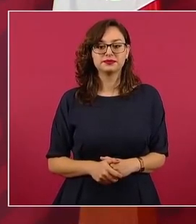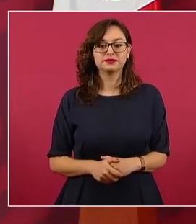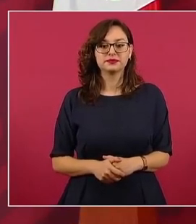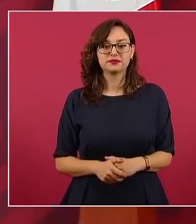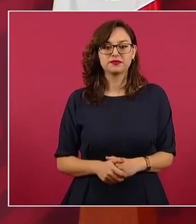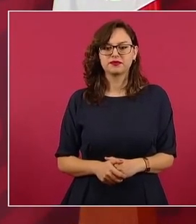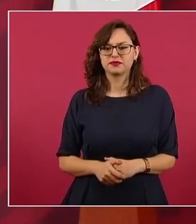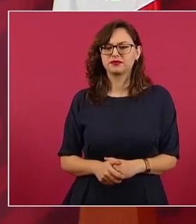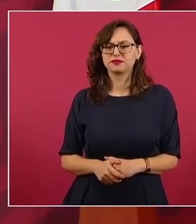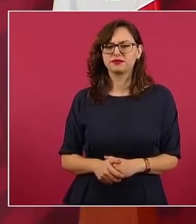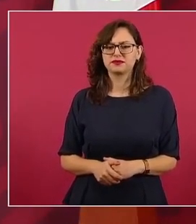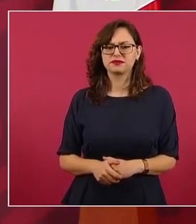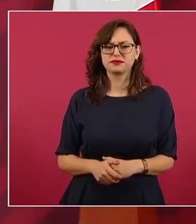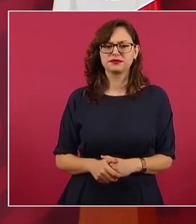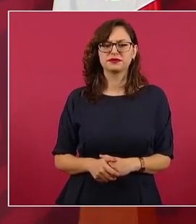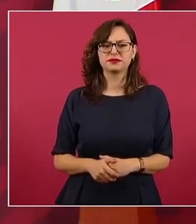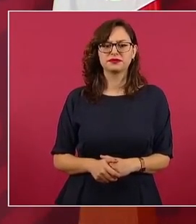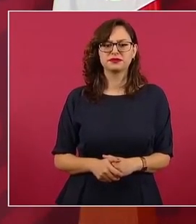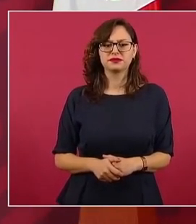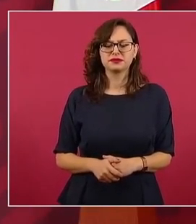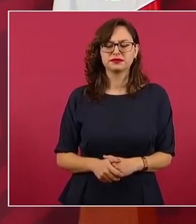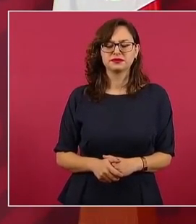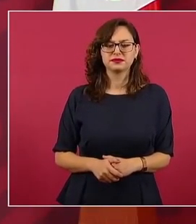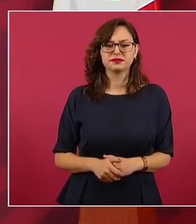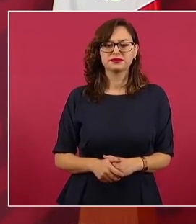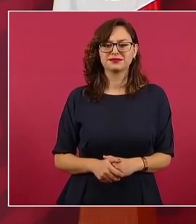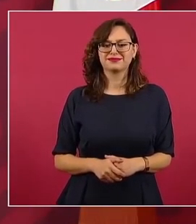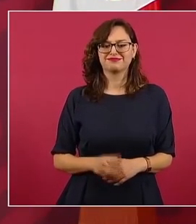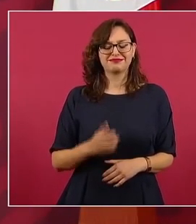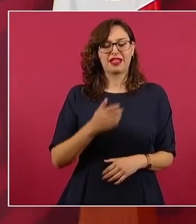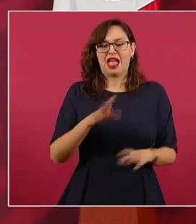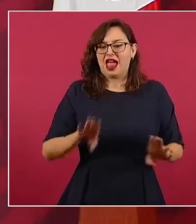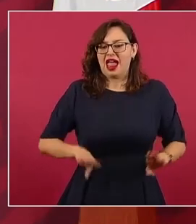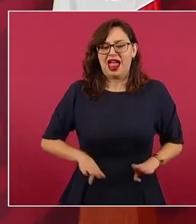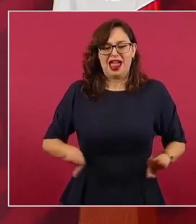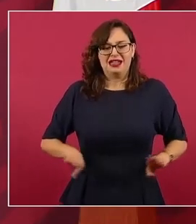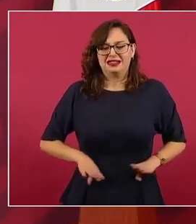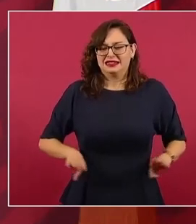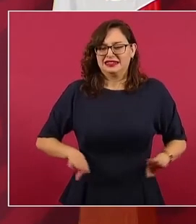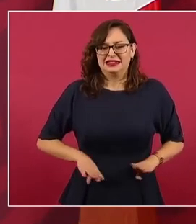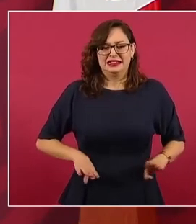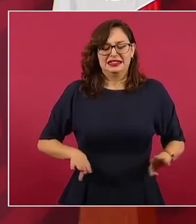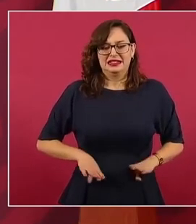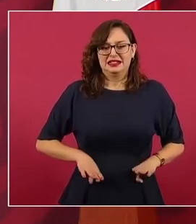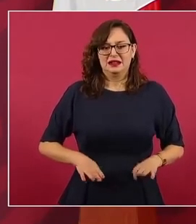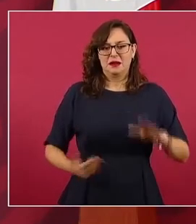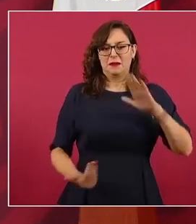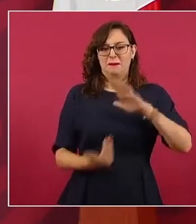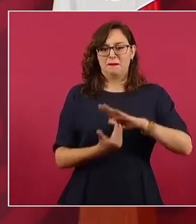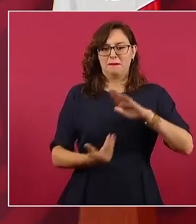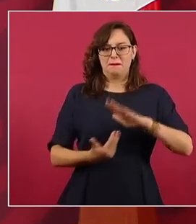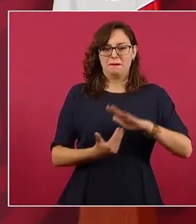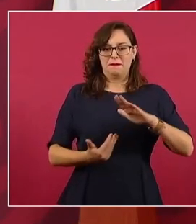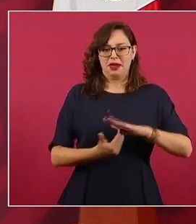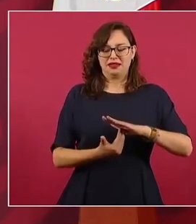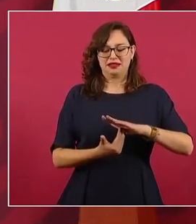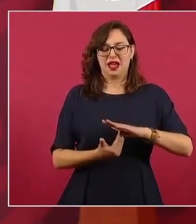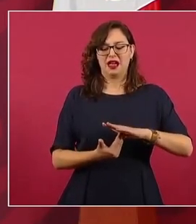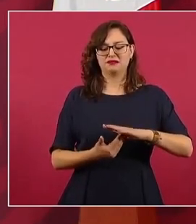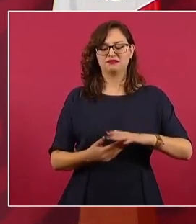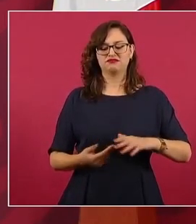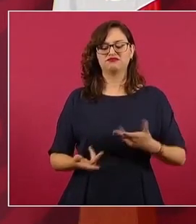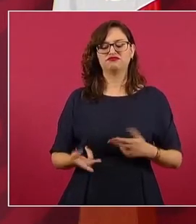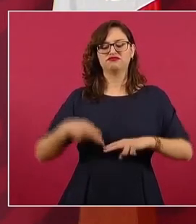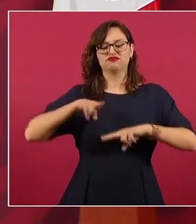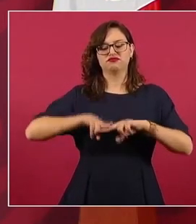¿Y de dónde son? Ah, y muy característico, su escritorio y los pies arriba.